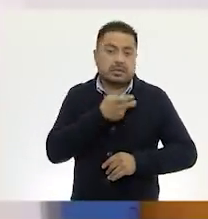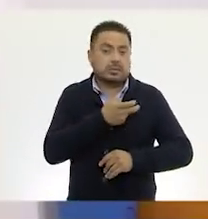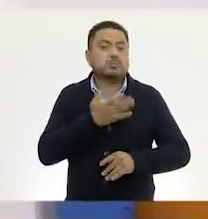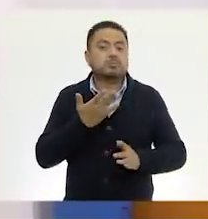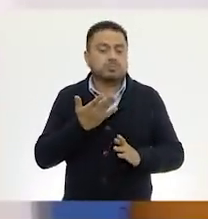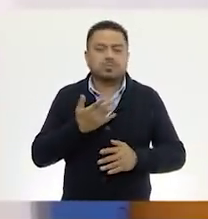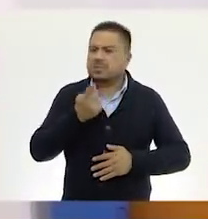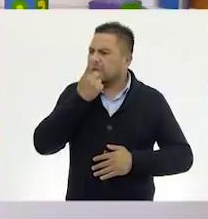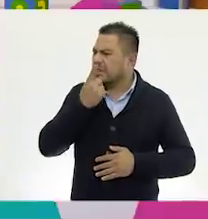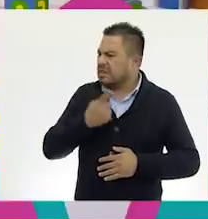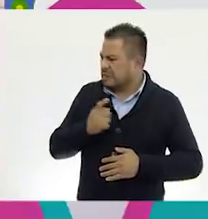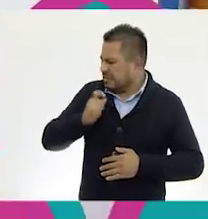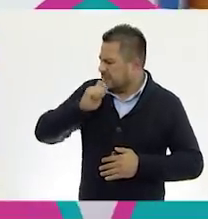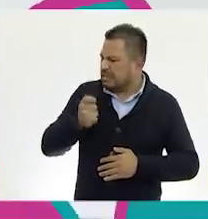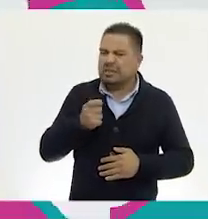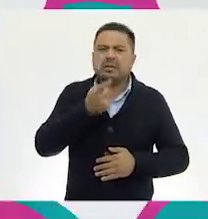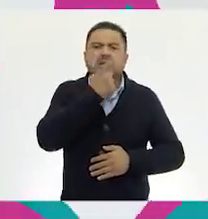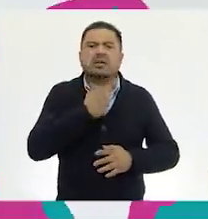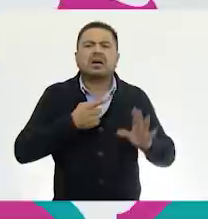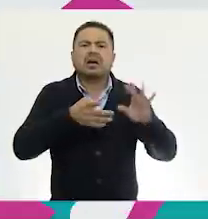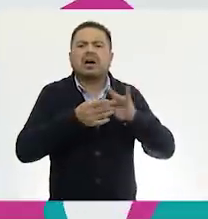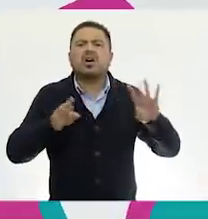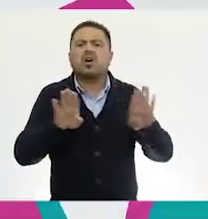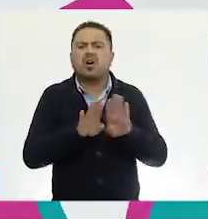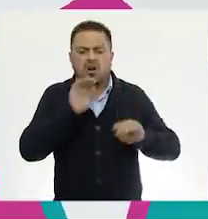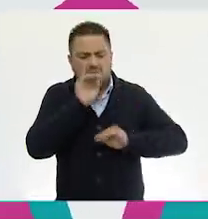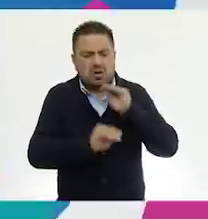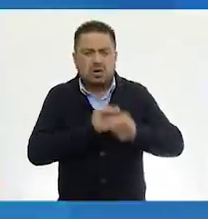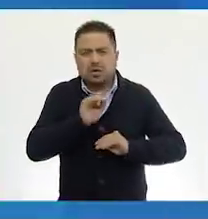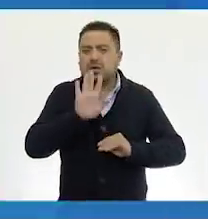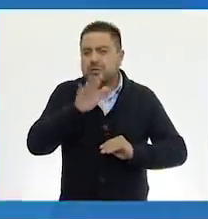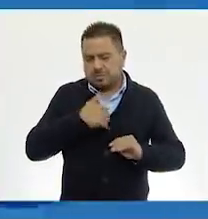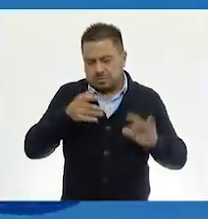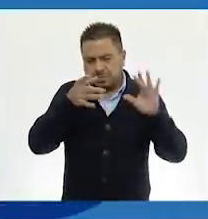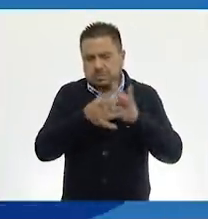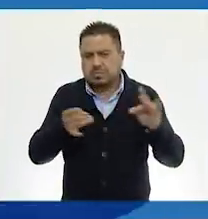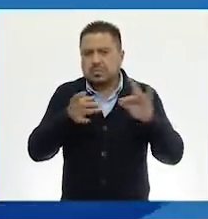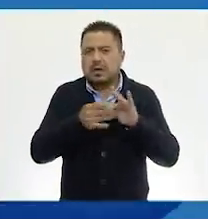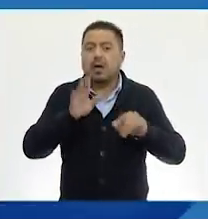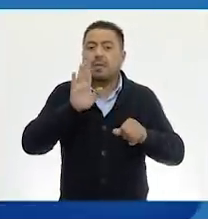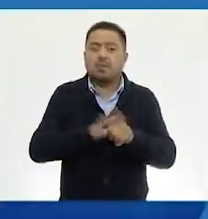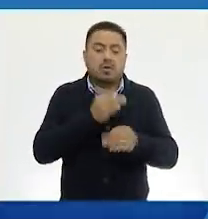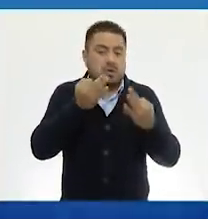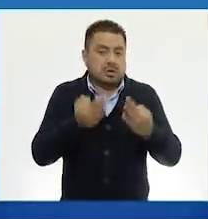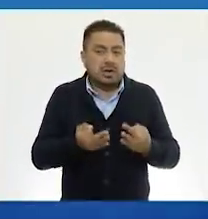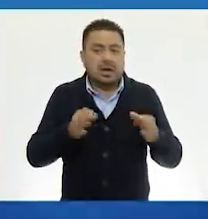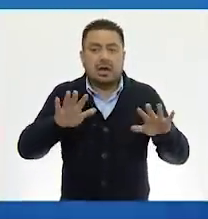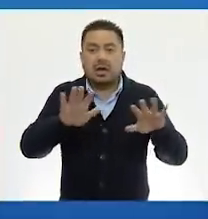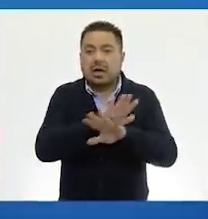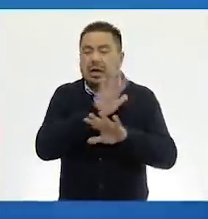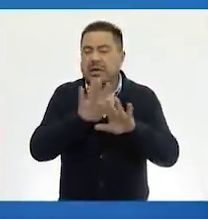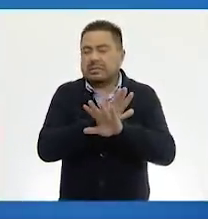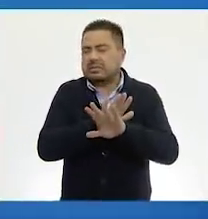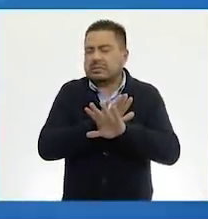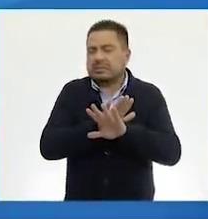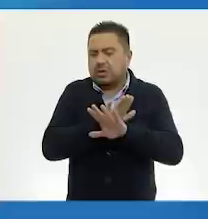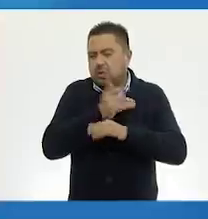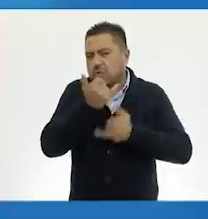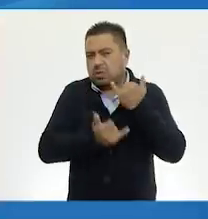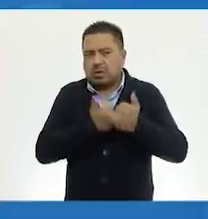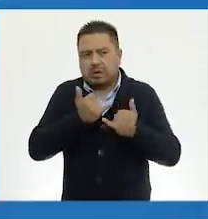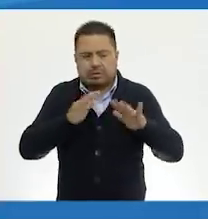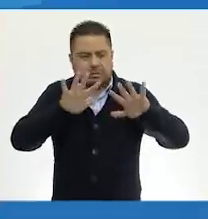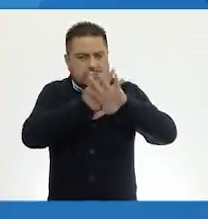Vamos a ver qué dicen las instrucciones o platícame cómo son las instrucciones. Se las voy a platicar un poco porque la realidad es que cambiamos un poco el juego.